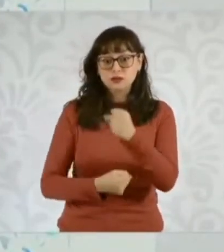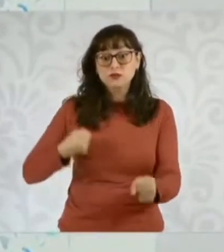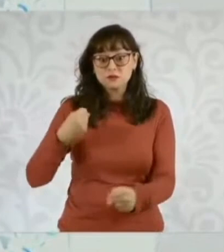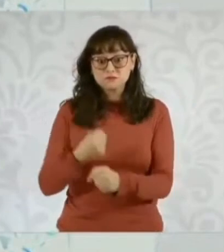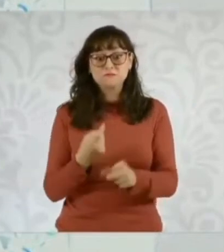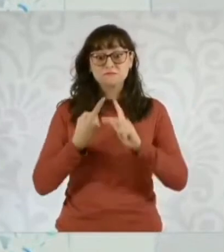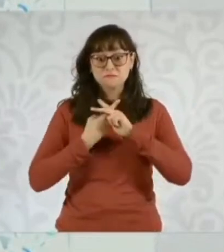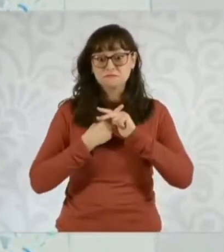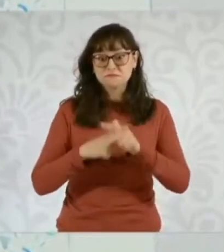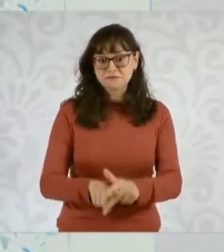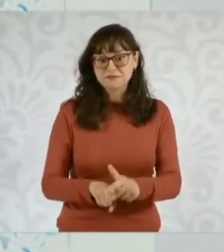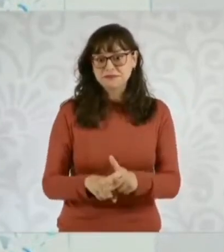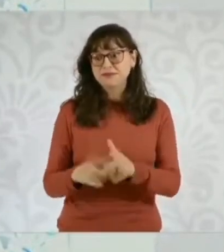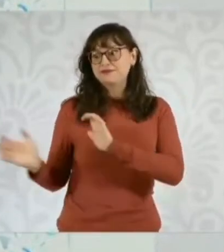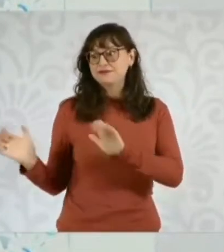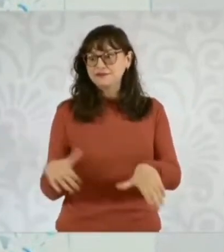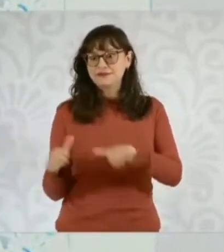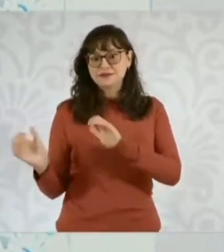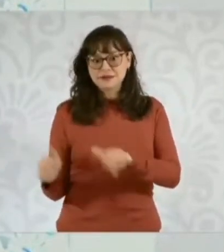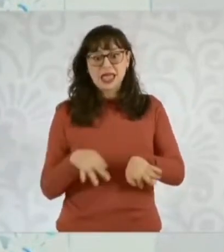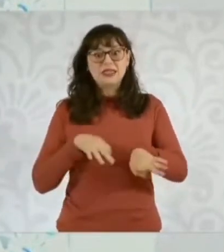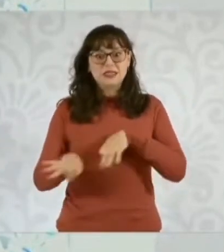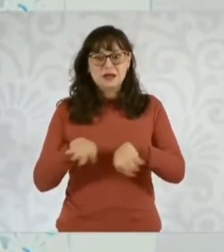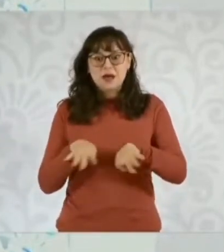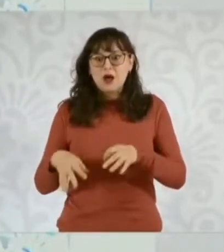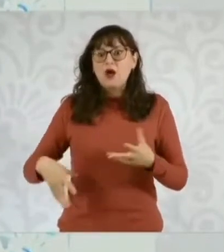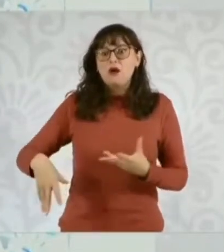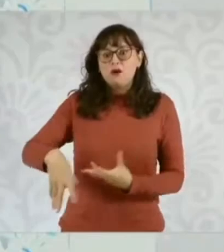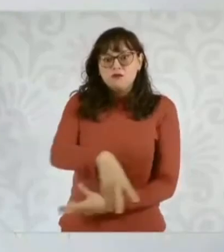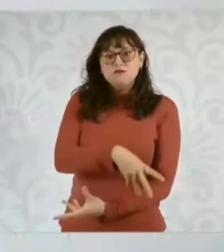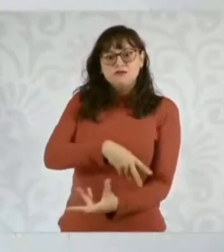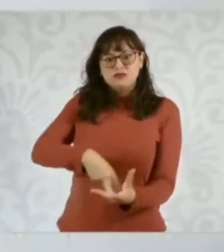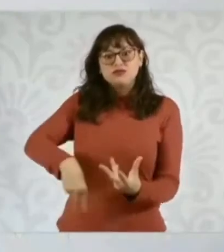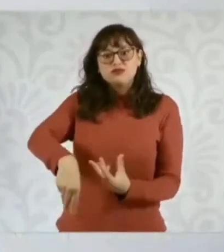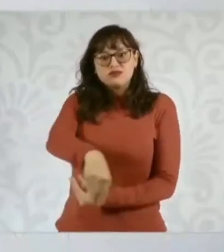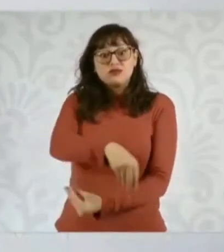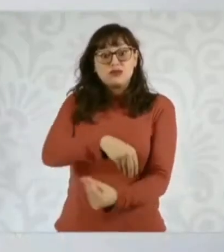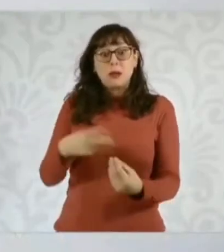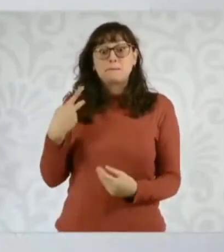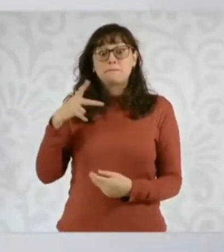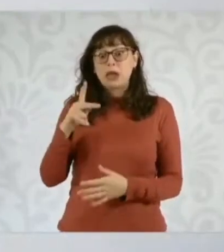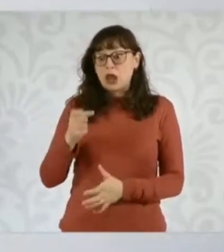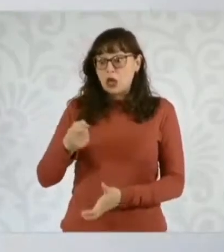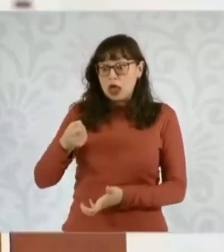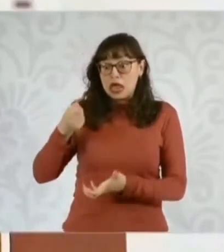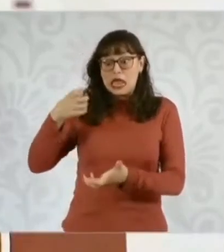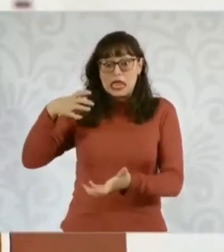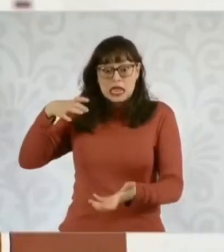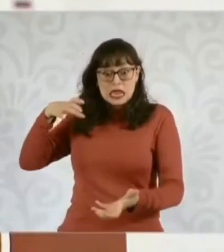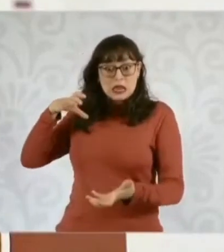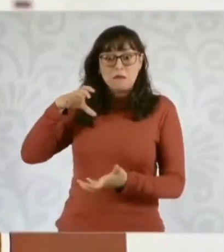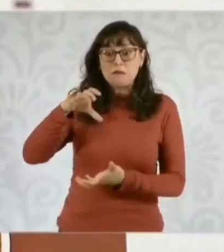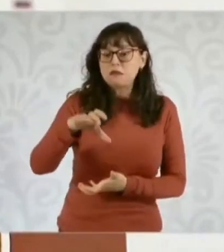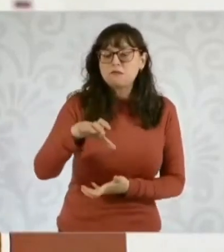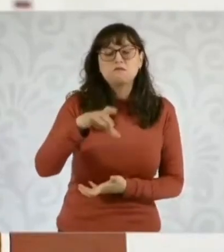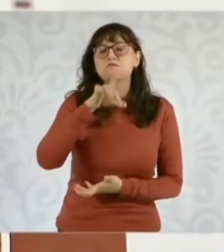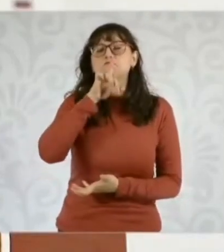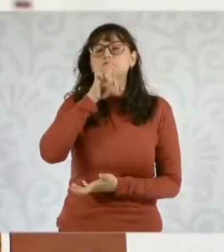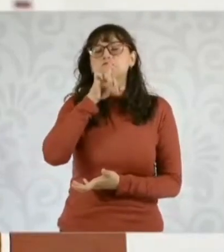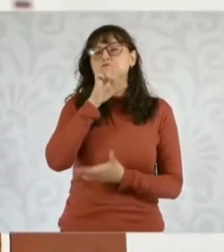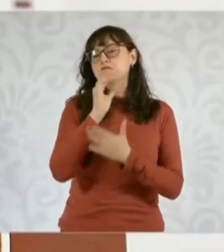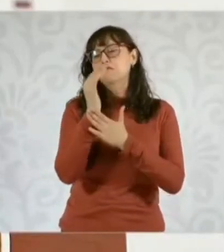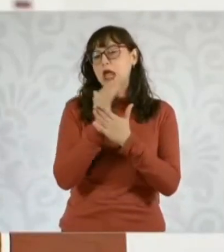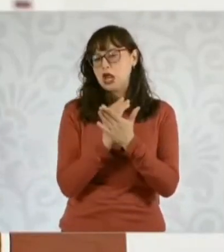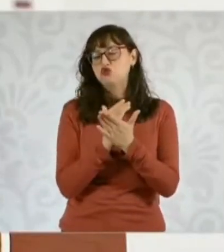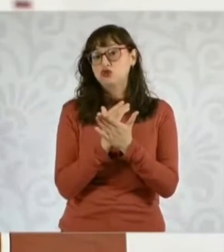a permitir avanzar en el empleo, pero digamos, el monto de la inversión no va a ser tanta como va a ser en el 2026,